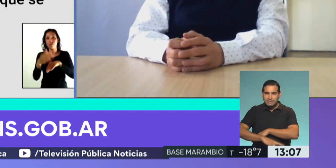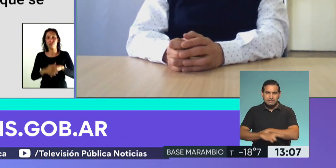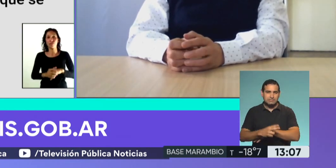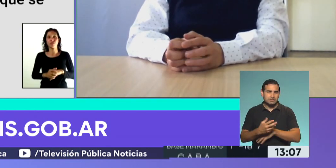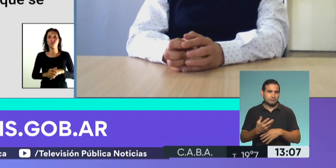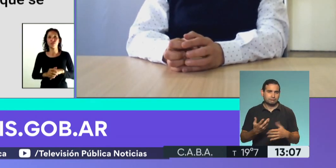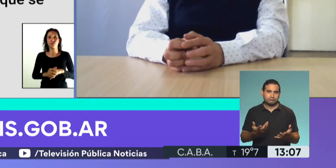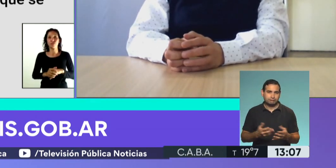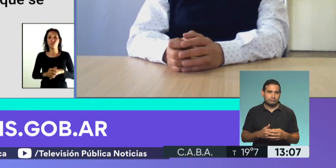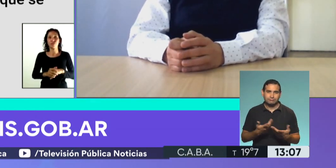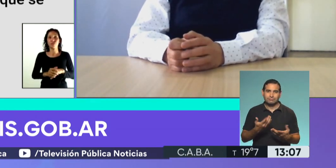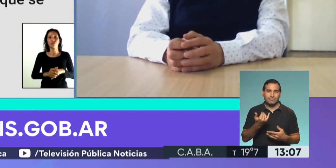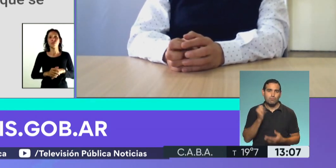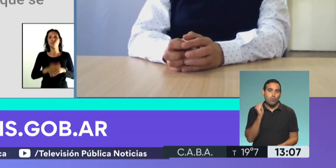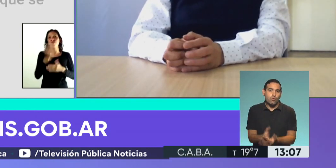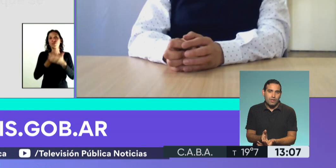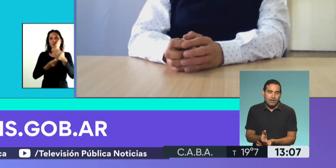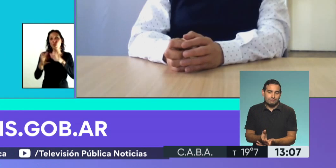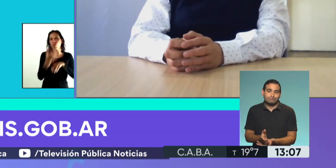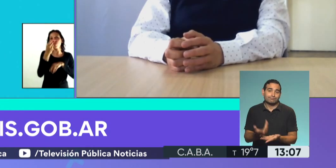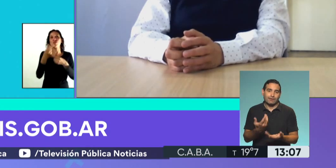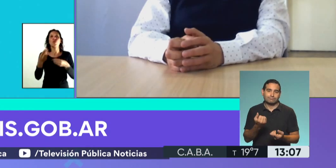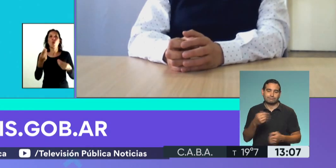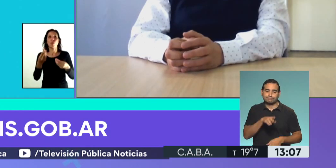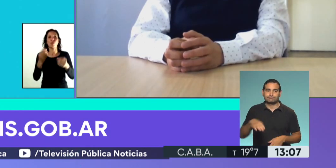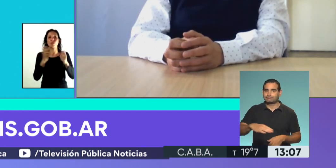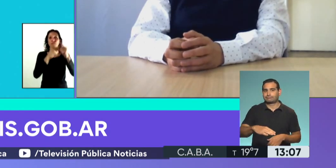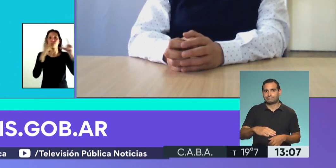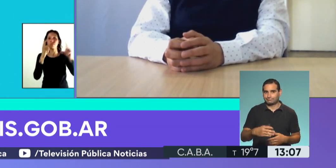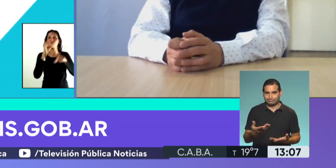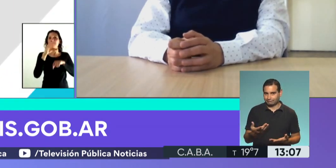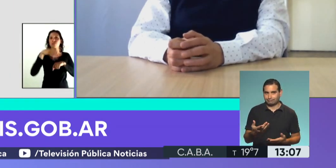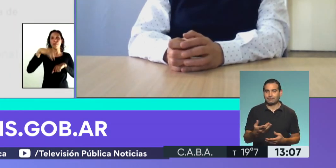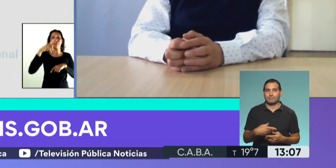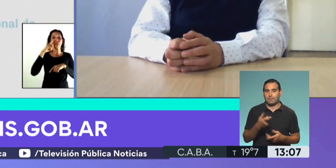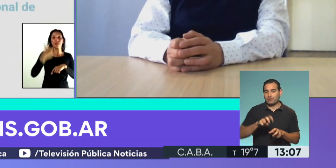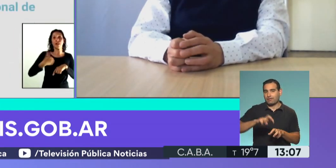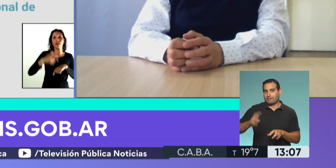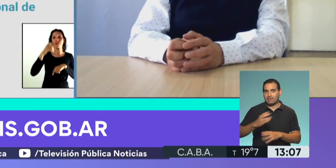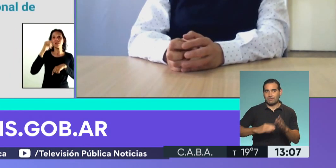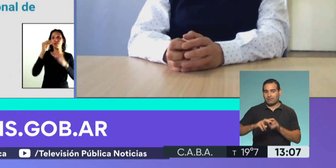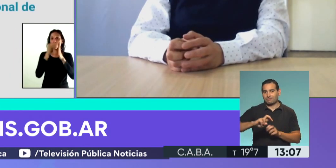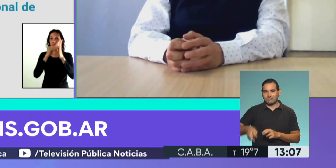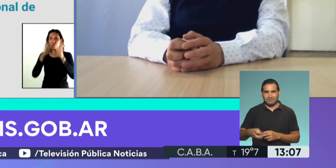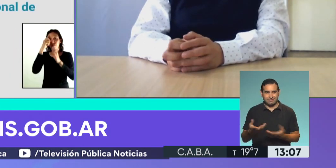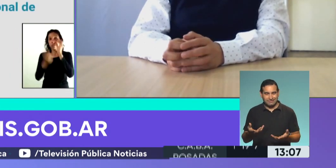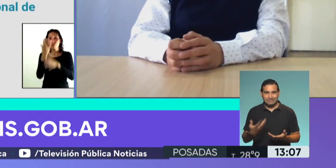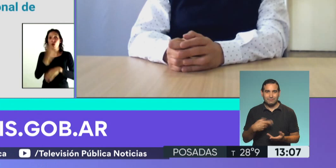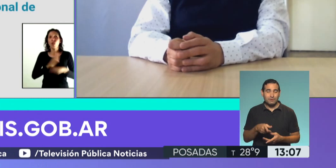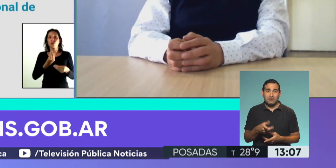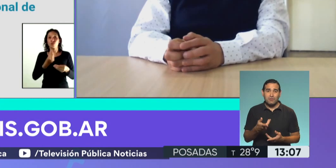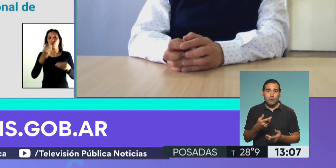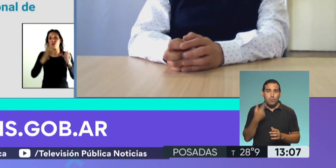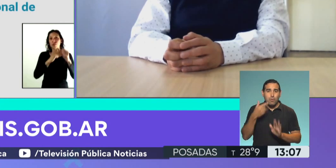tiene una multa por estacionar para facilitar el descenso de una persona con discapacidad. Y no les quedaba ningún